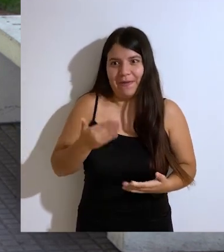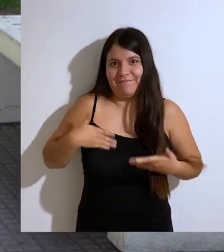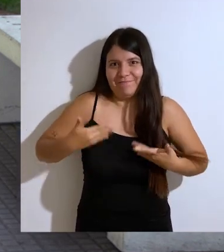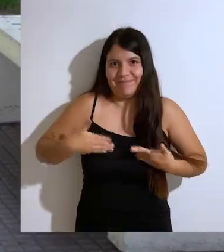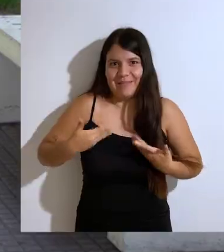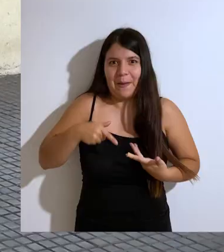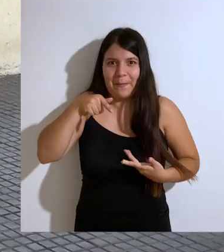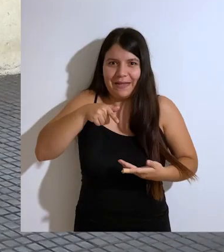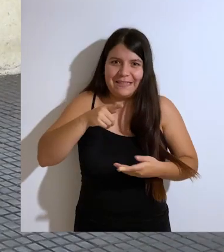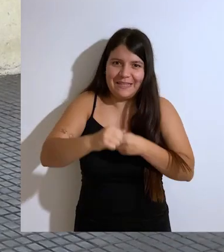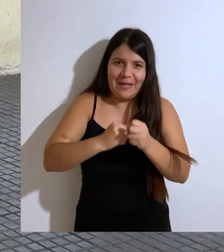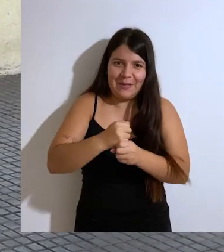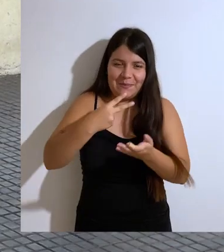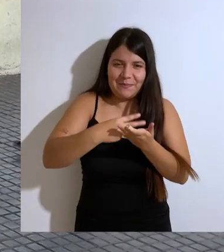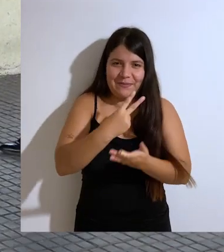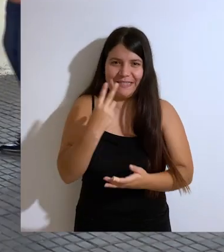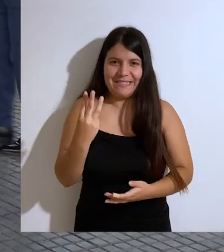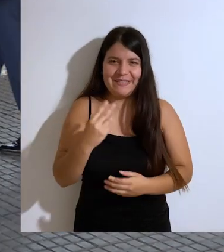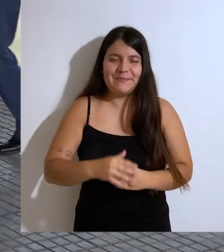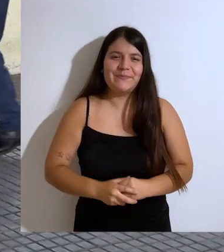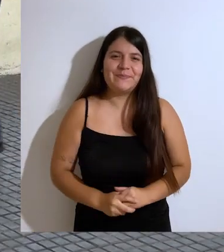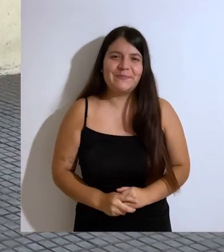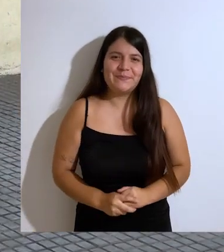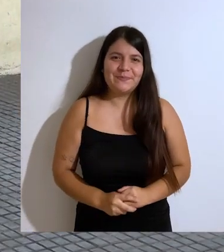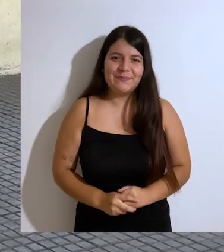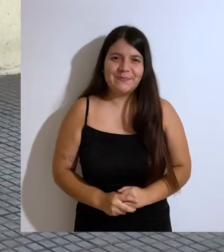como yo también lo vengo para este año 2023.